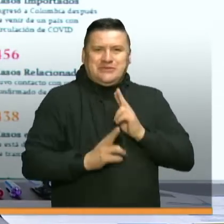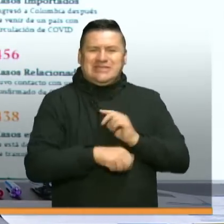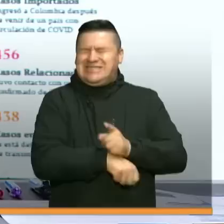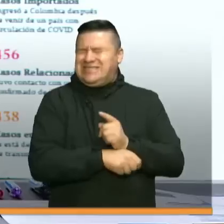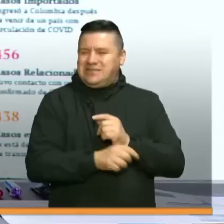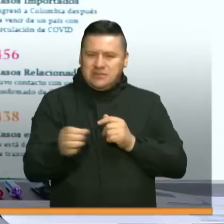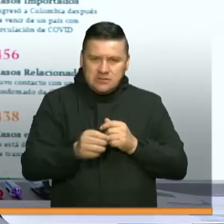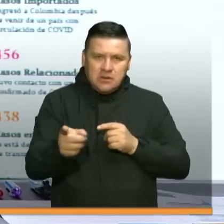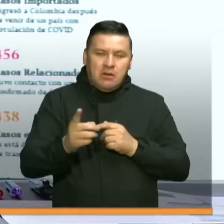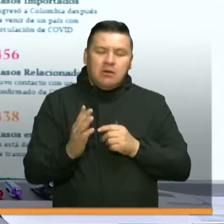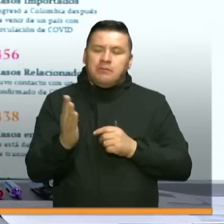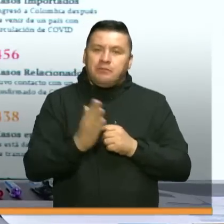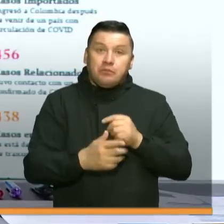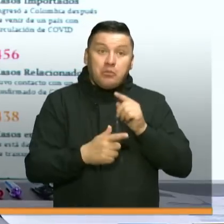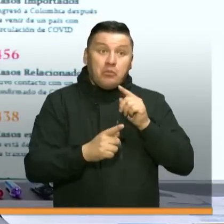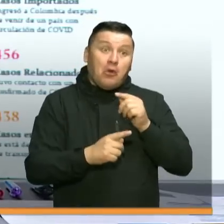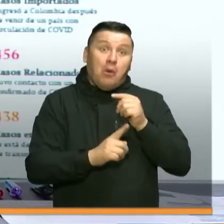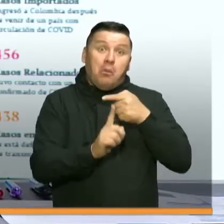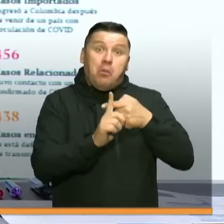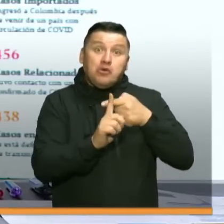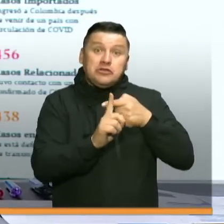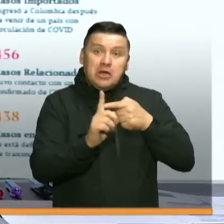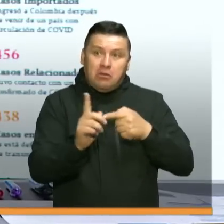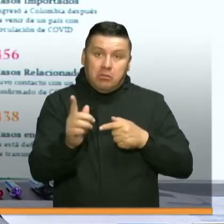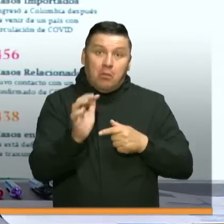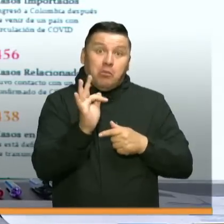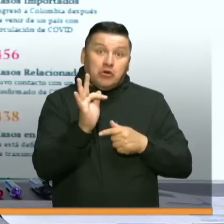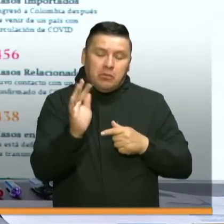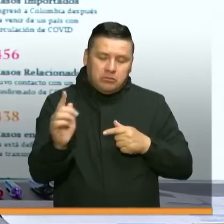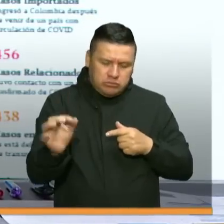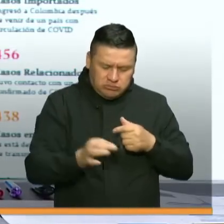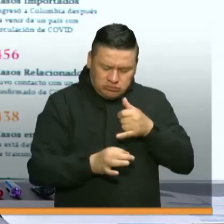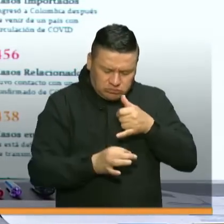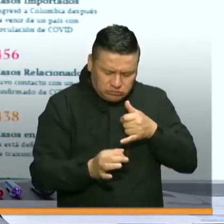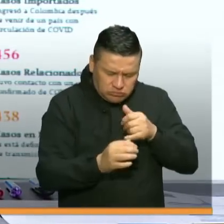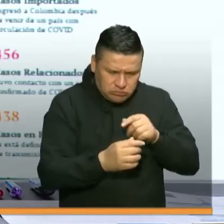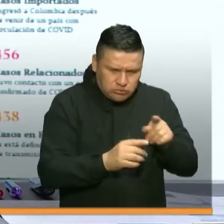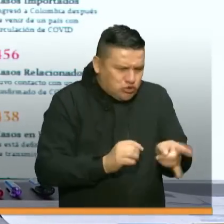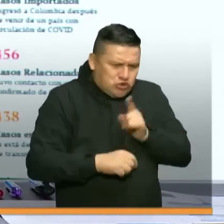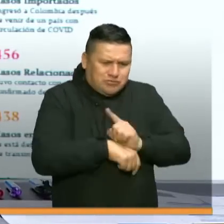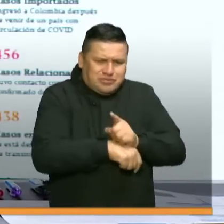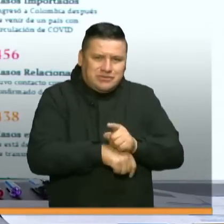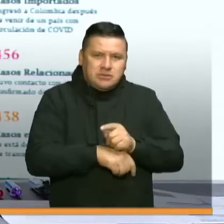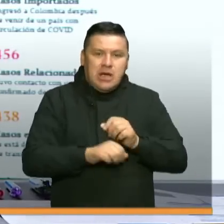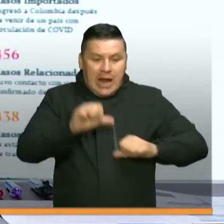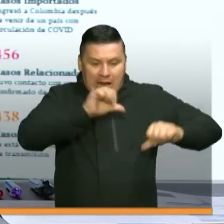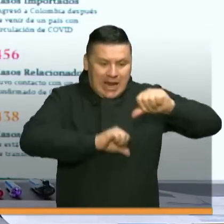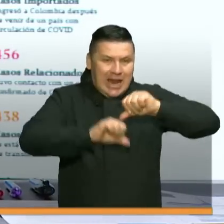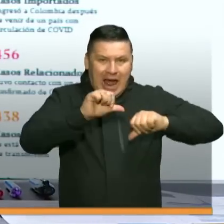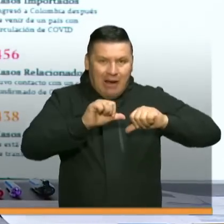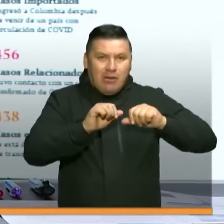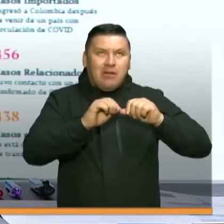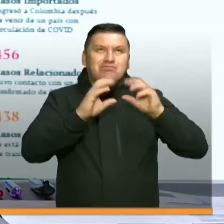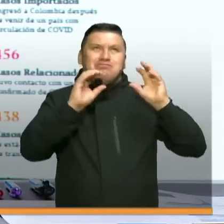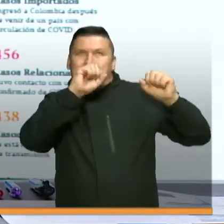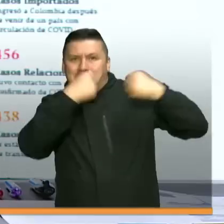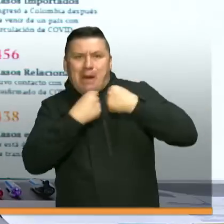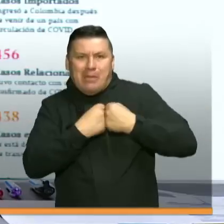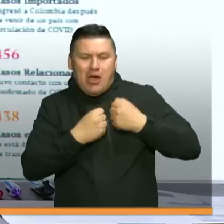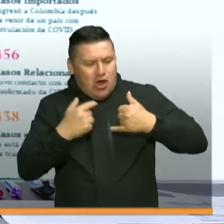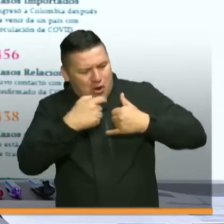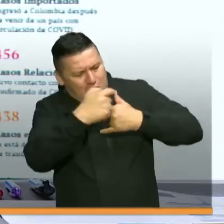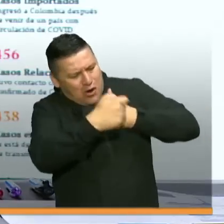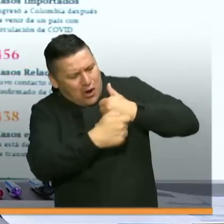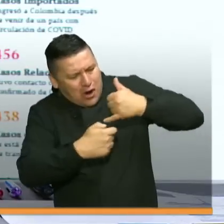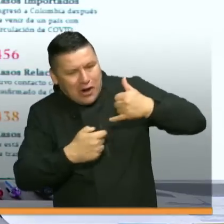si una persona marca positivo y nosotros hemos establecido el fortalecimiento de laboratorios a nivel territorial y en esos